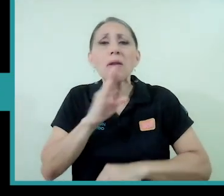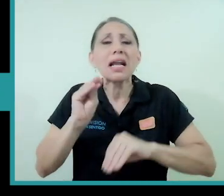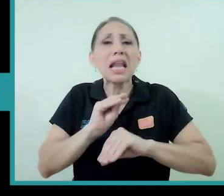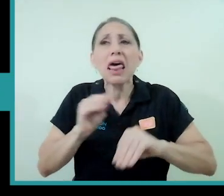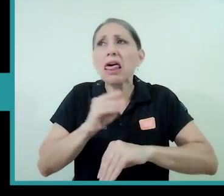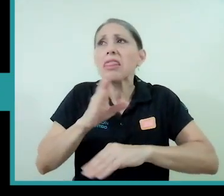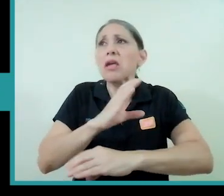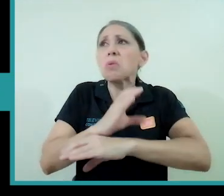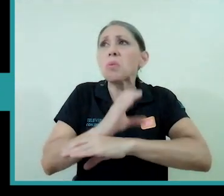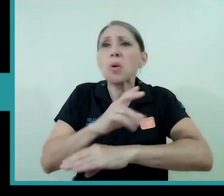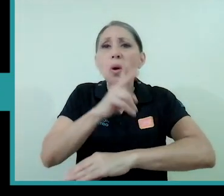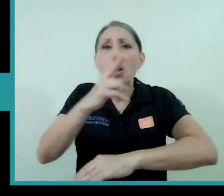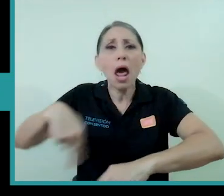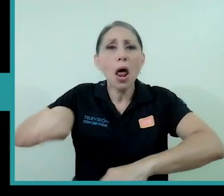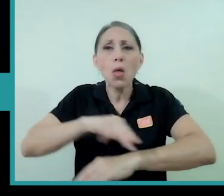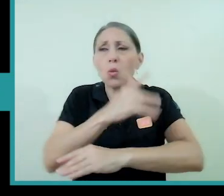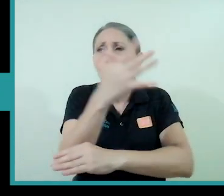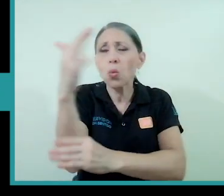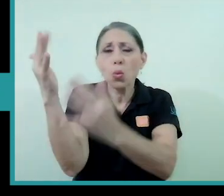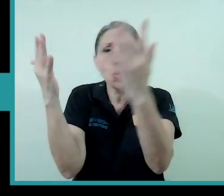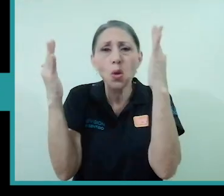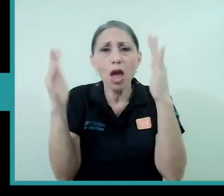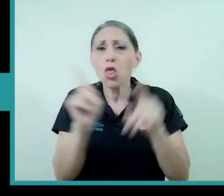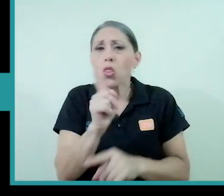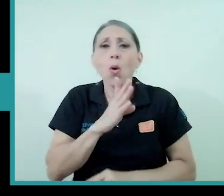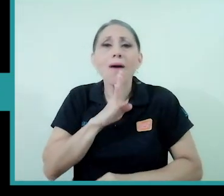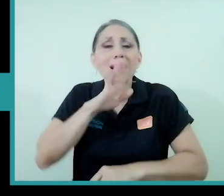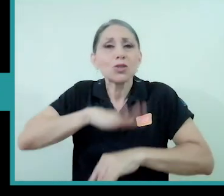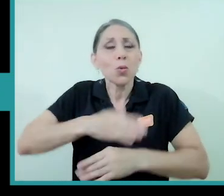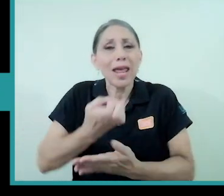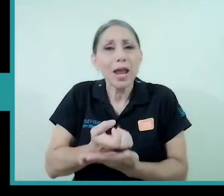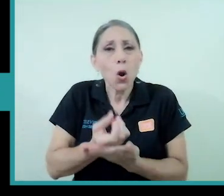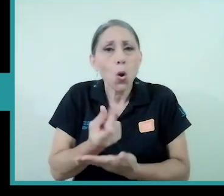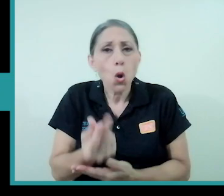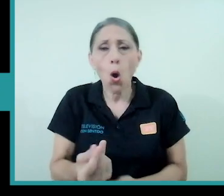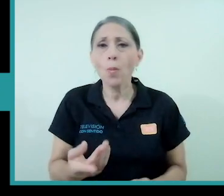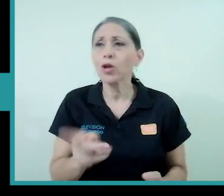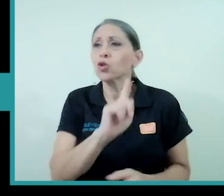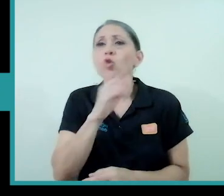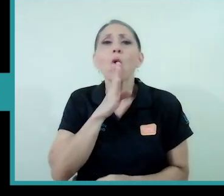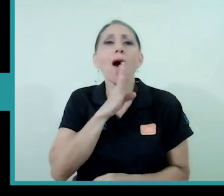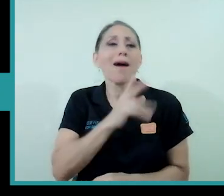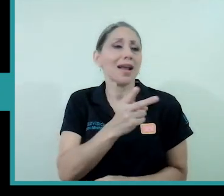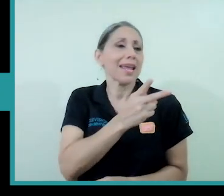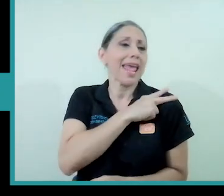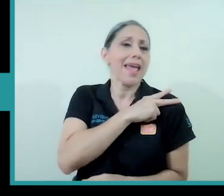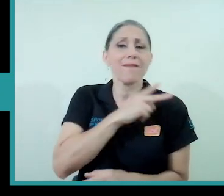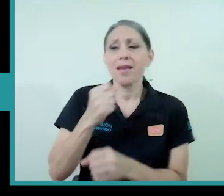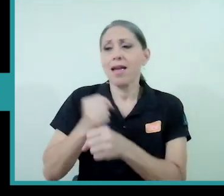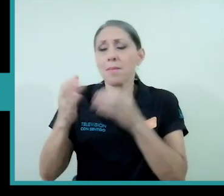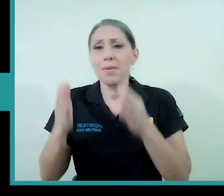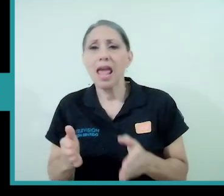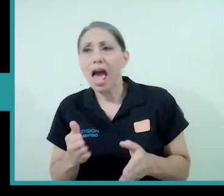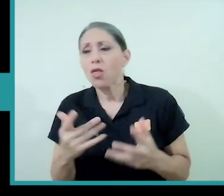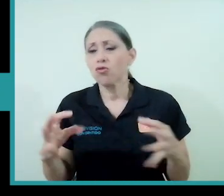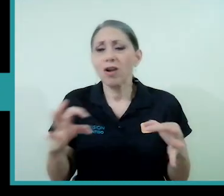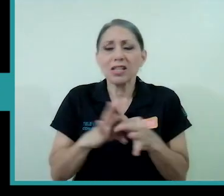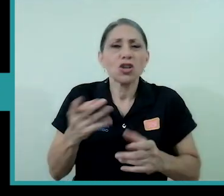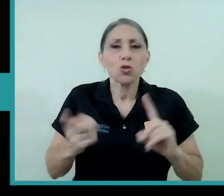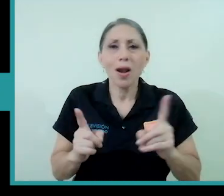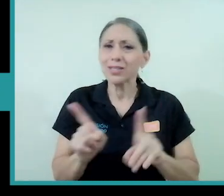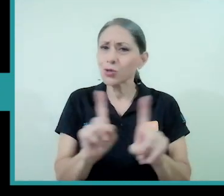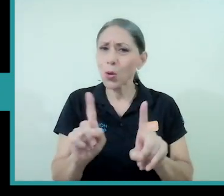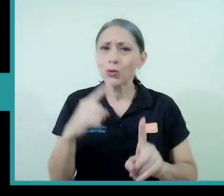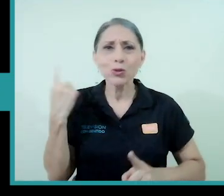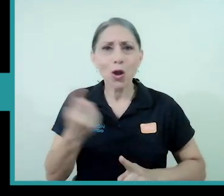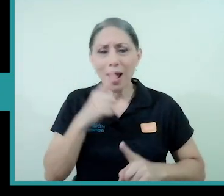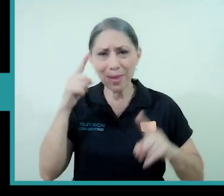ni de lo económico ni las relaciones obrero patronales nada o sea hay una rápida desintegración